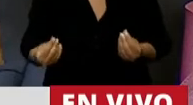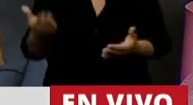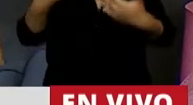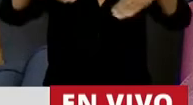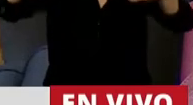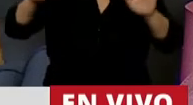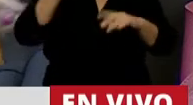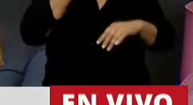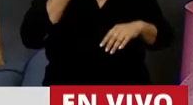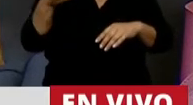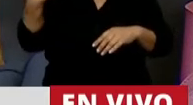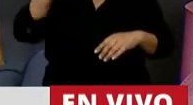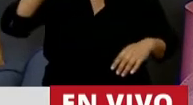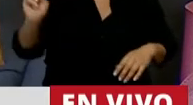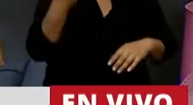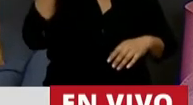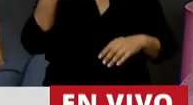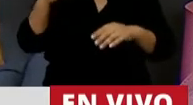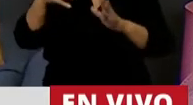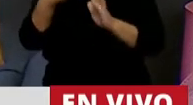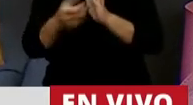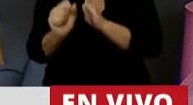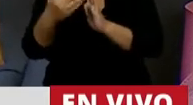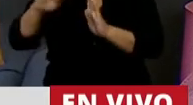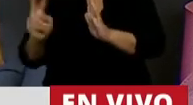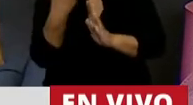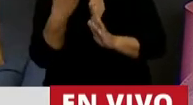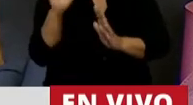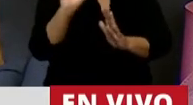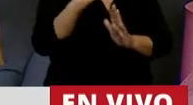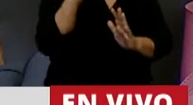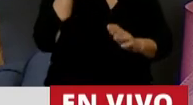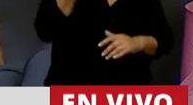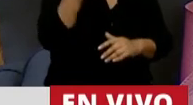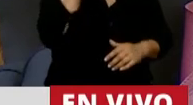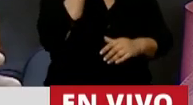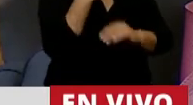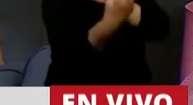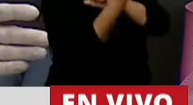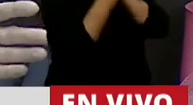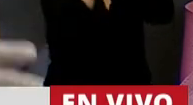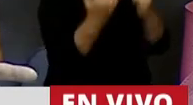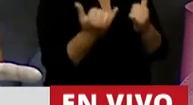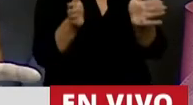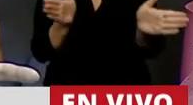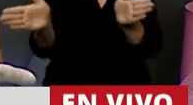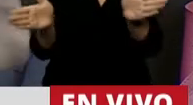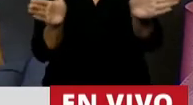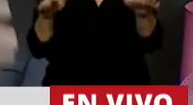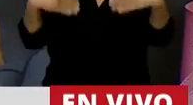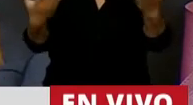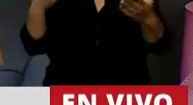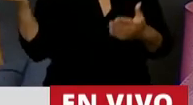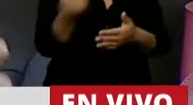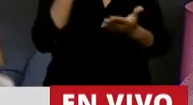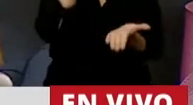pasar a las que pueden morir en el intento o las que lo podemos hacer en condiciones de seguridad. Entonces, ¿por qué es importante que